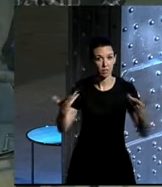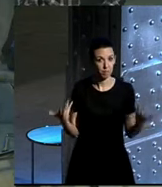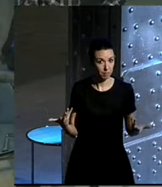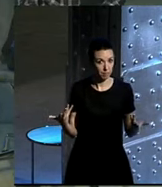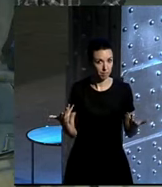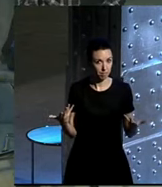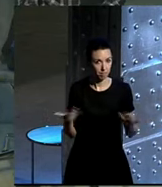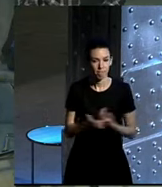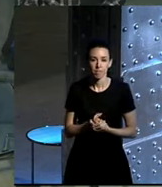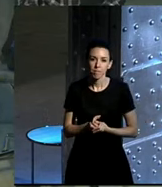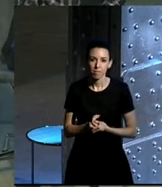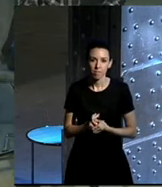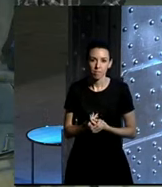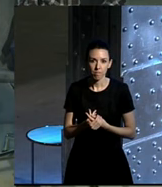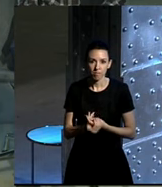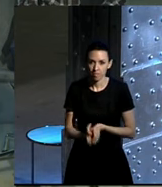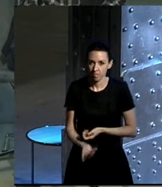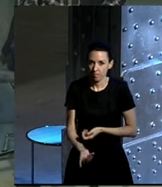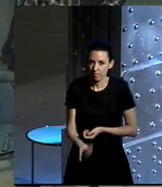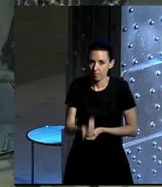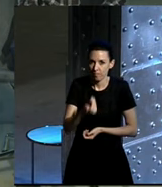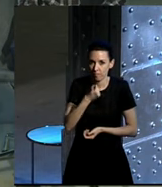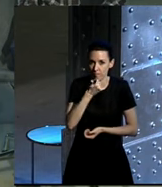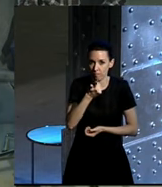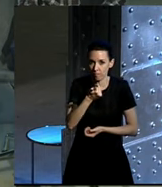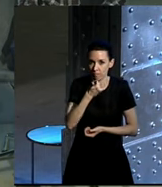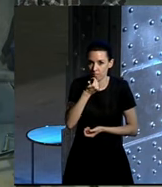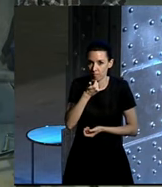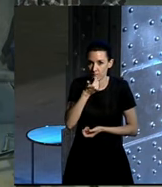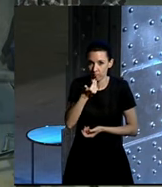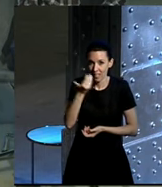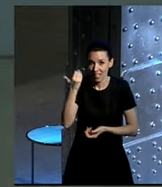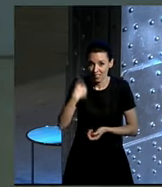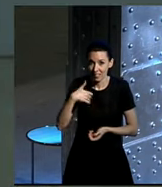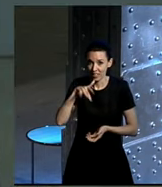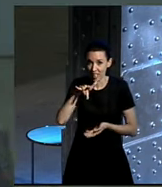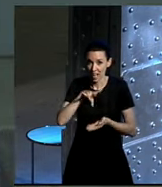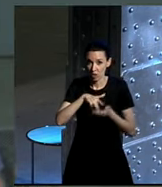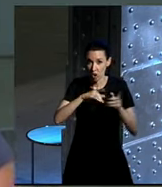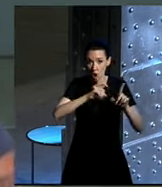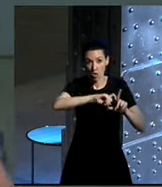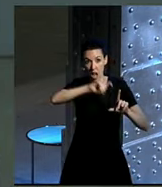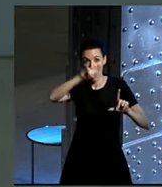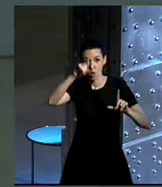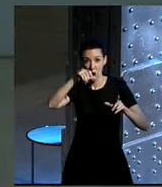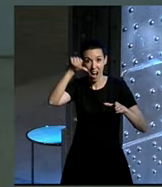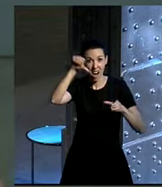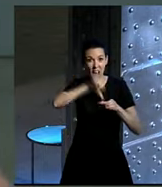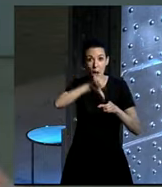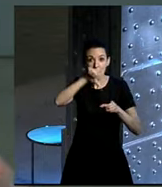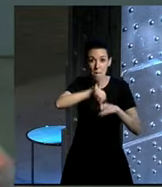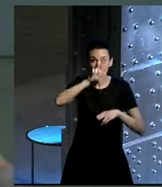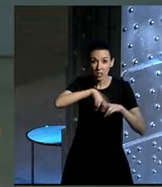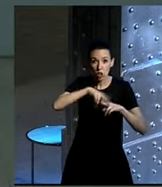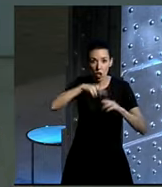estamos, digamos, al borde de que haya, bueno, de hecho ya hemos superado el pico del petróleo, es decir, cada vez hay menos